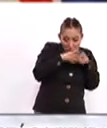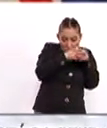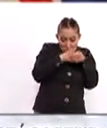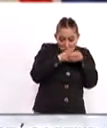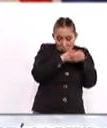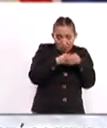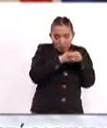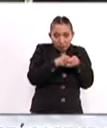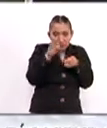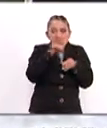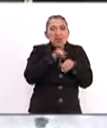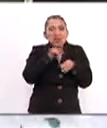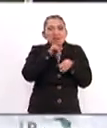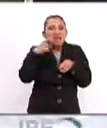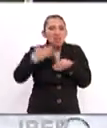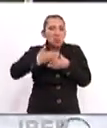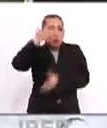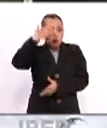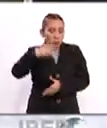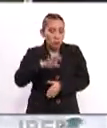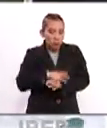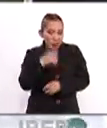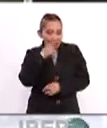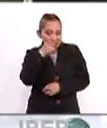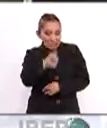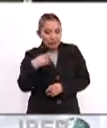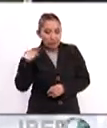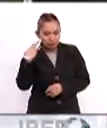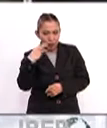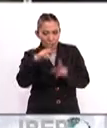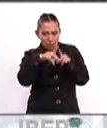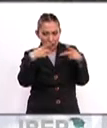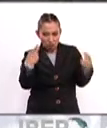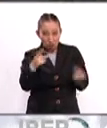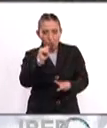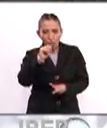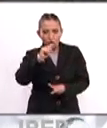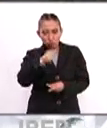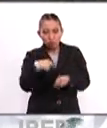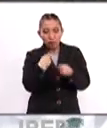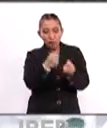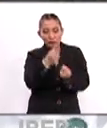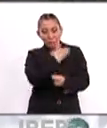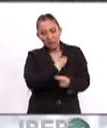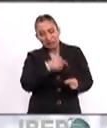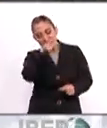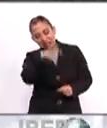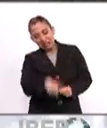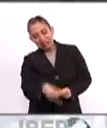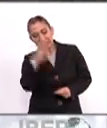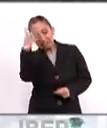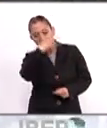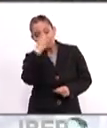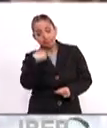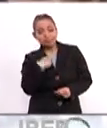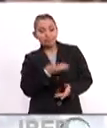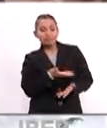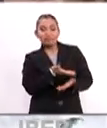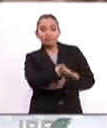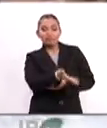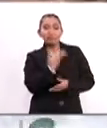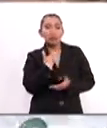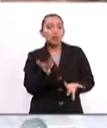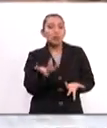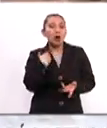en sus propias falsedades sobre el muro. Y eso lo dijo porque el Washington Post precisamente le otorgó al presidente Trump la distinción del